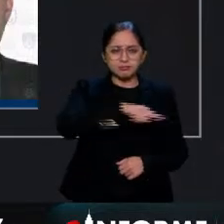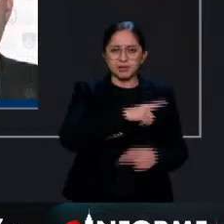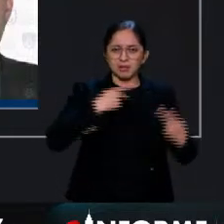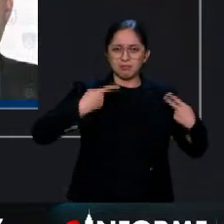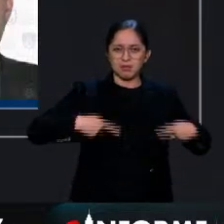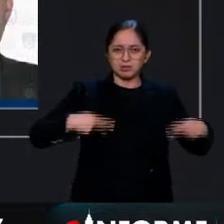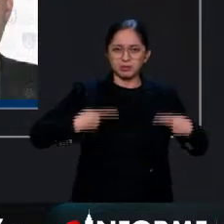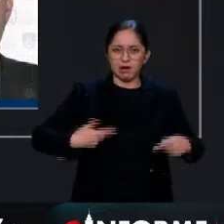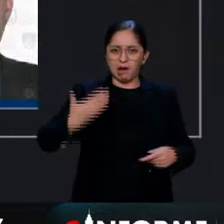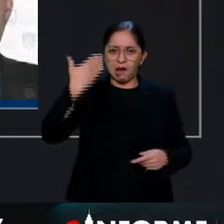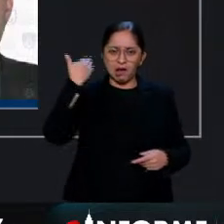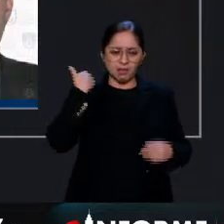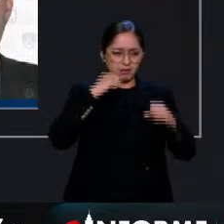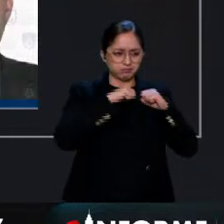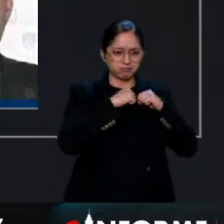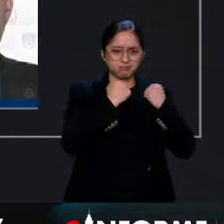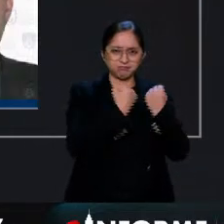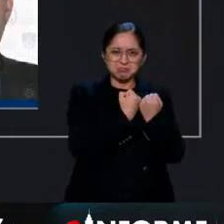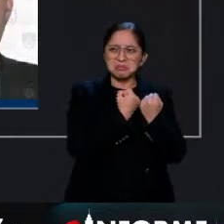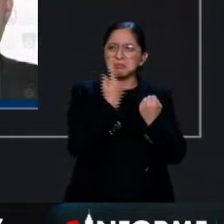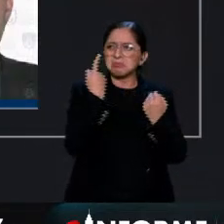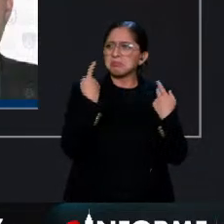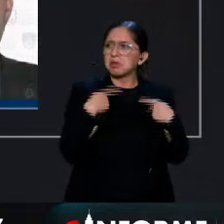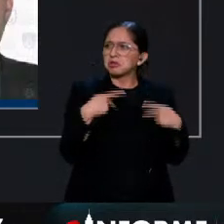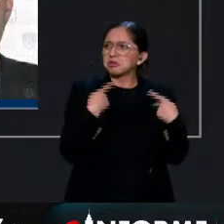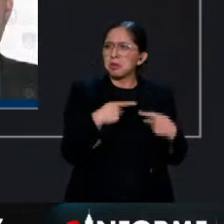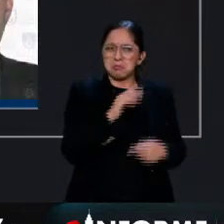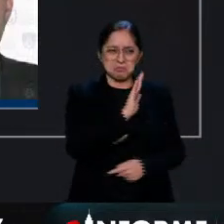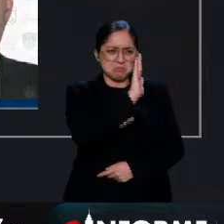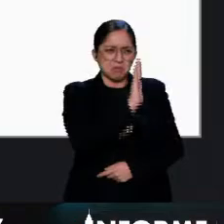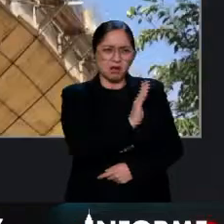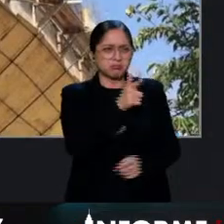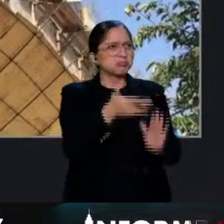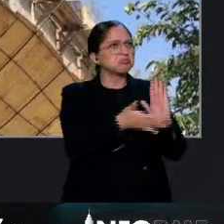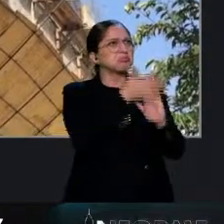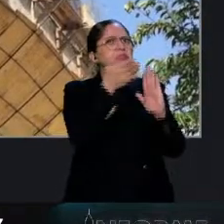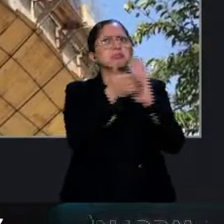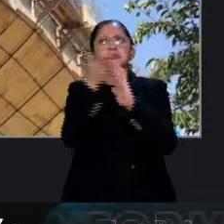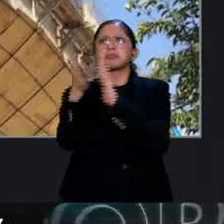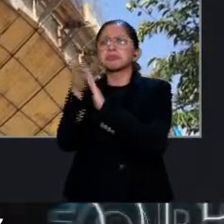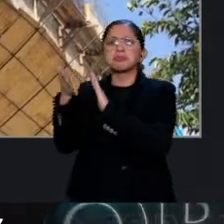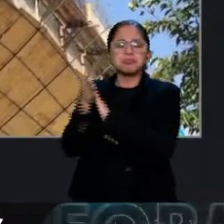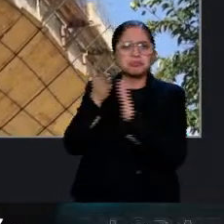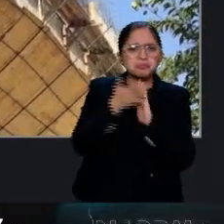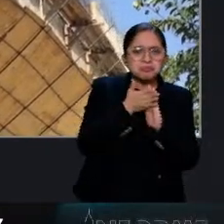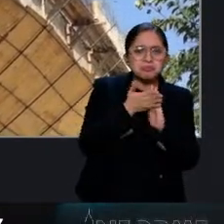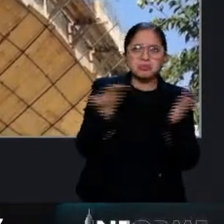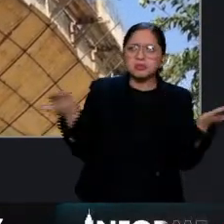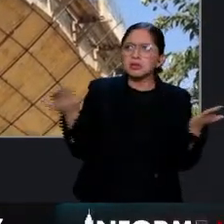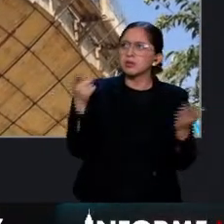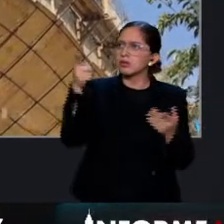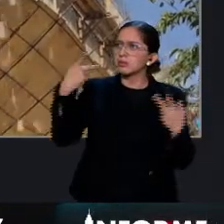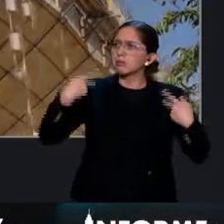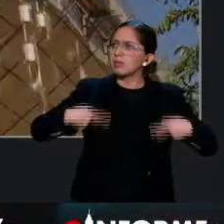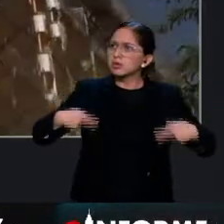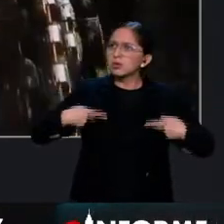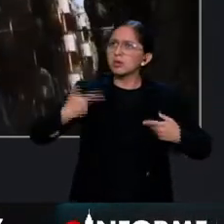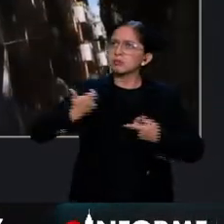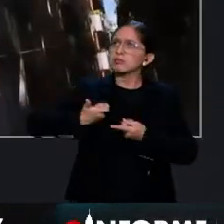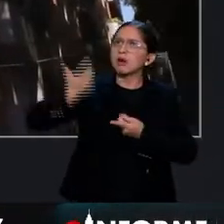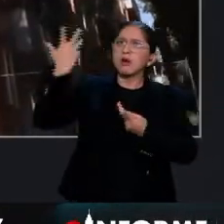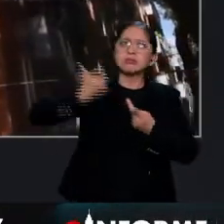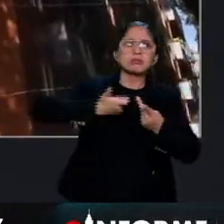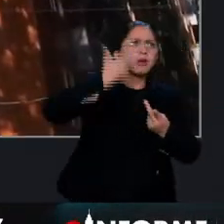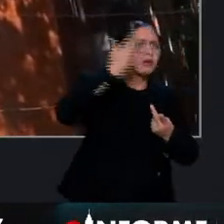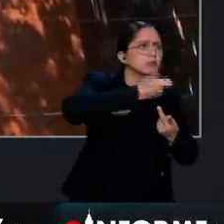nuevamente encabezado por Luis Vizcaíno e Inicia Saridjiz, ex directores jurídico y de obras de esta demarcación, y también señalados de